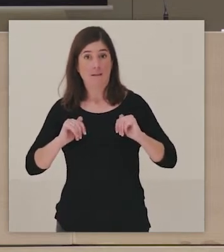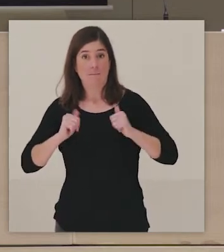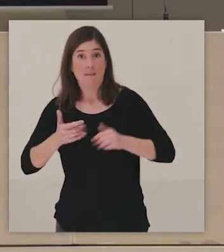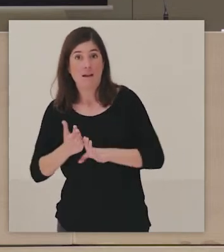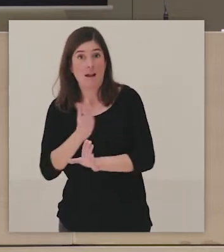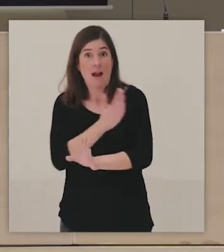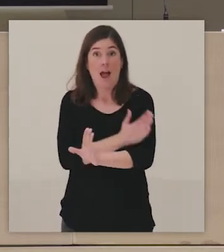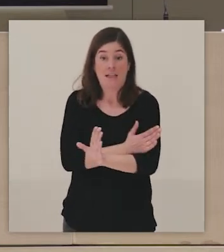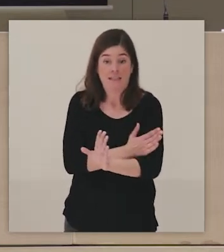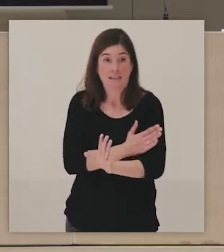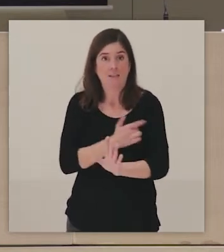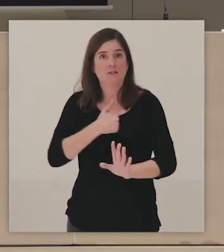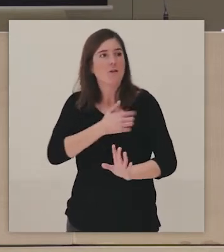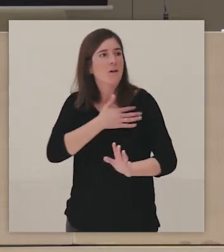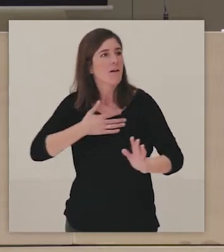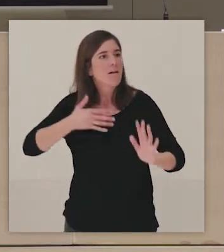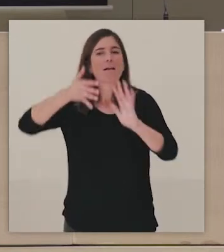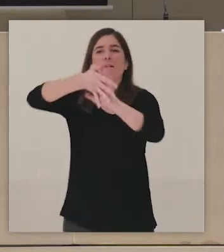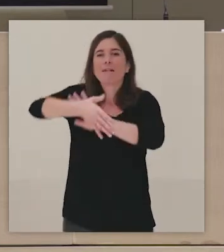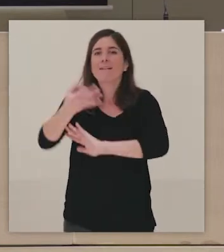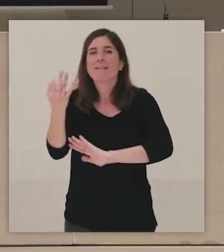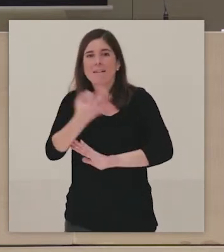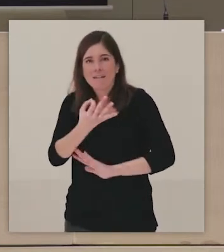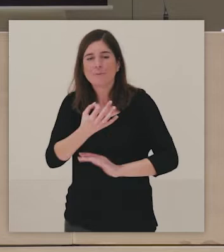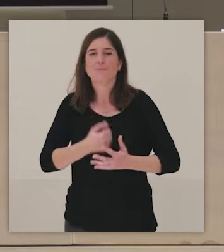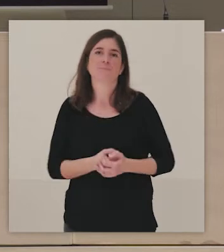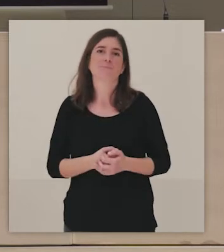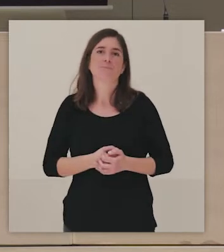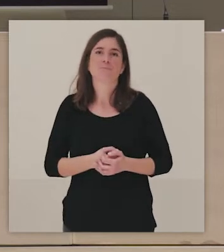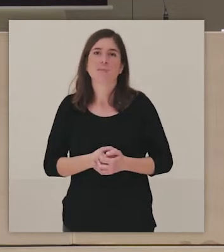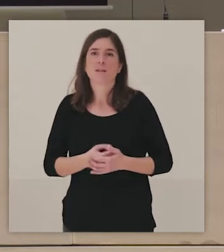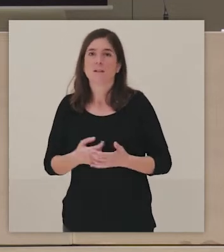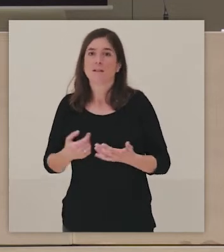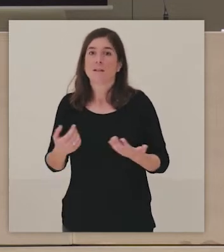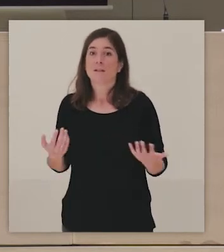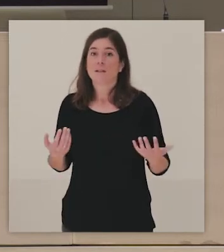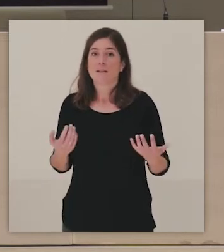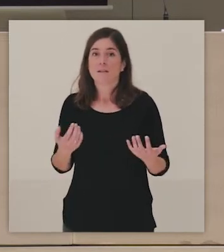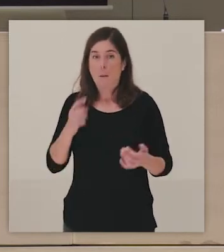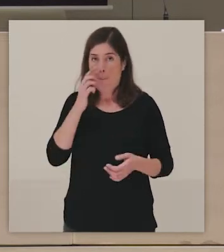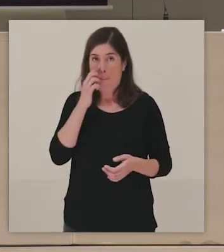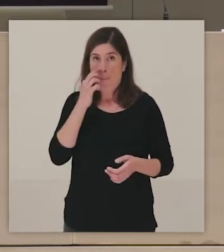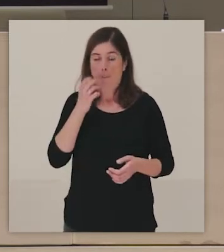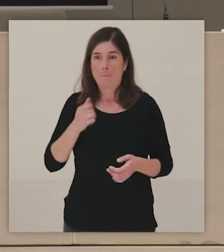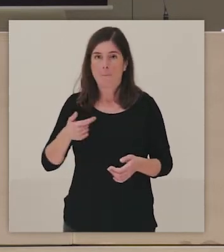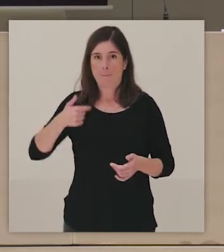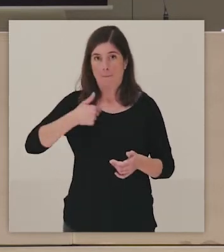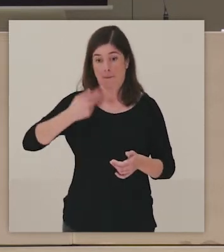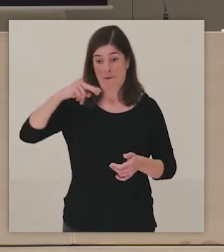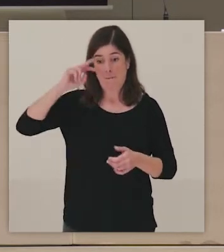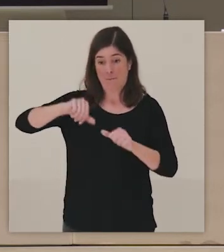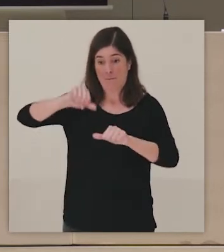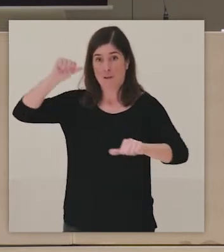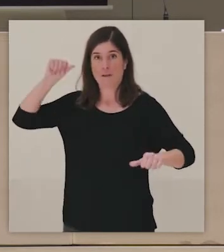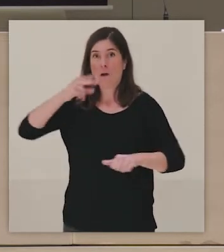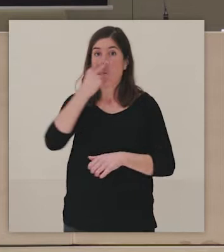presentación, lo que quiero compartir con todos vosotros y vosotras es una trayectoria que